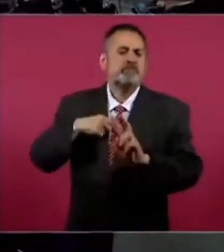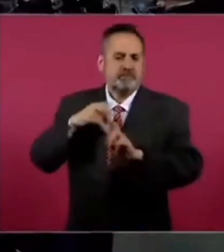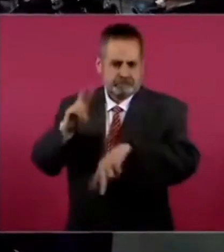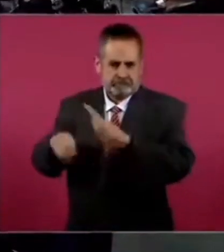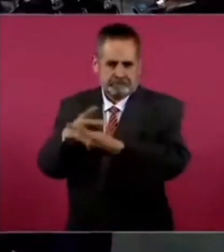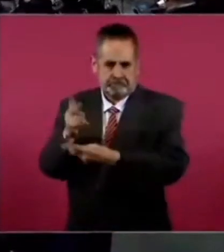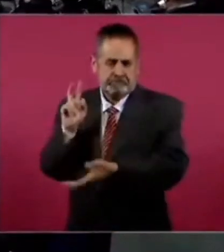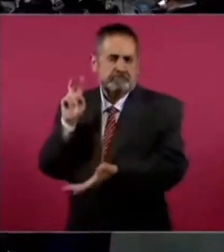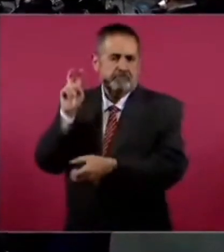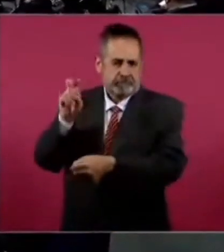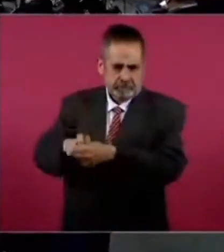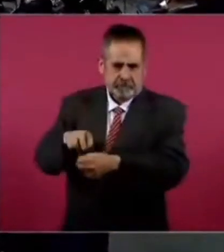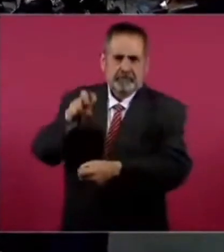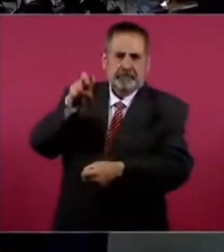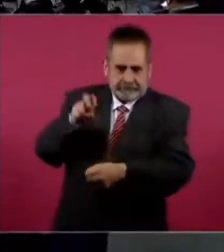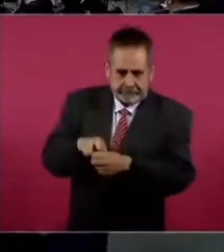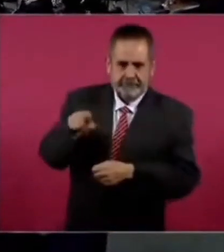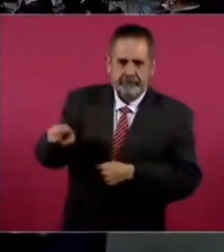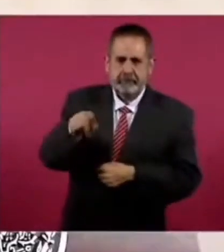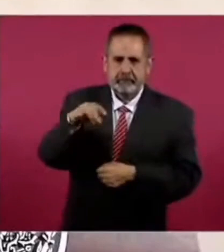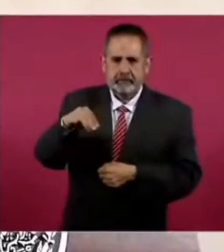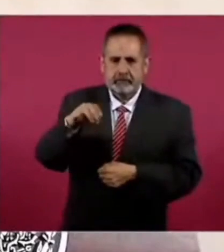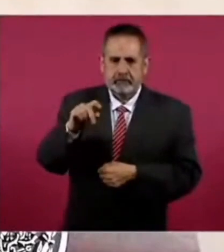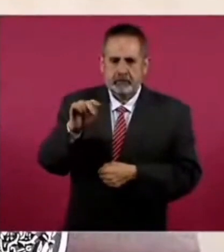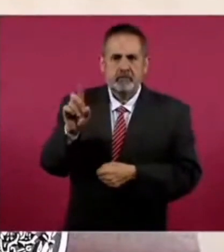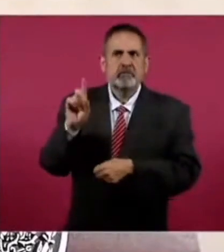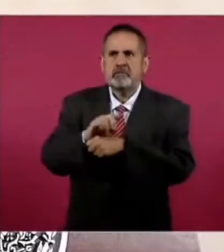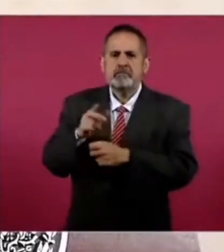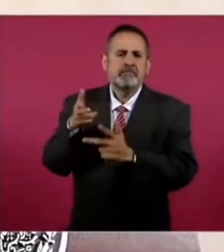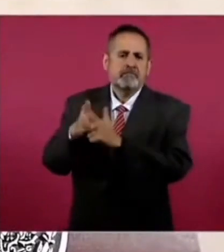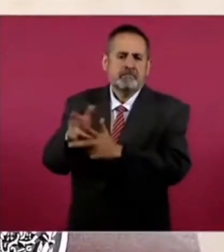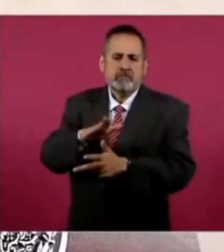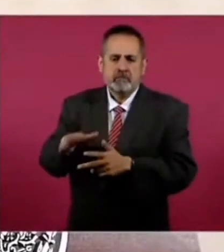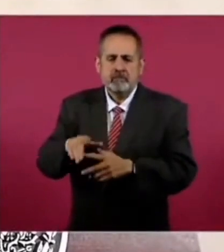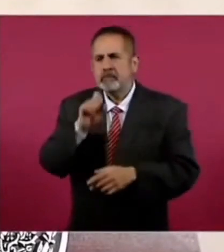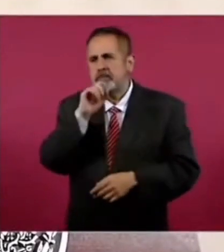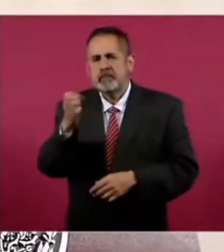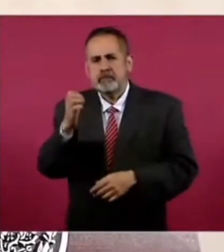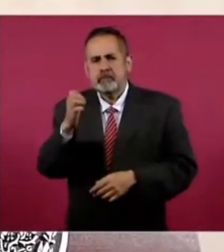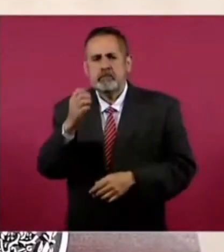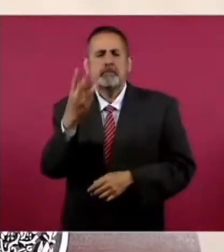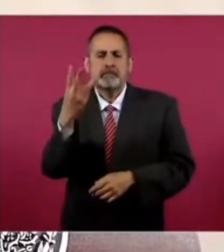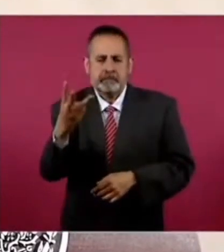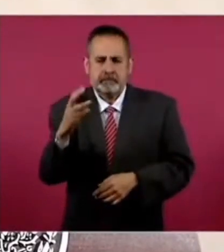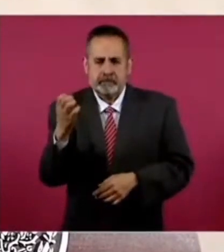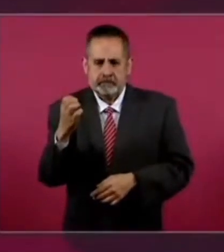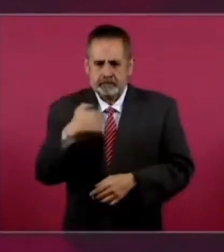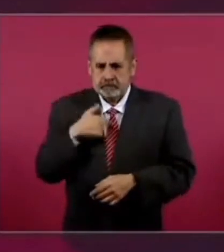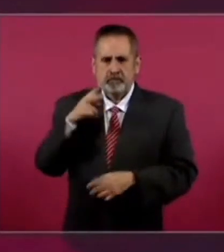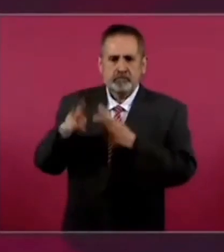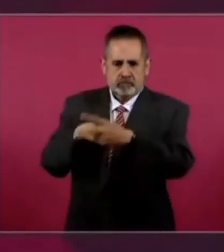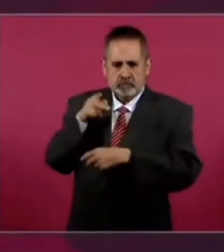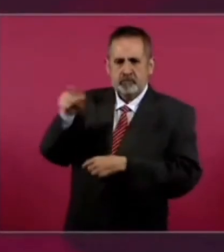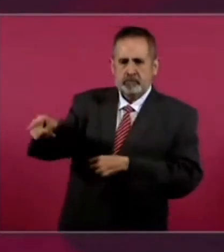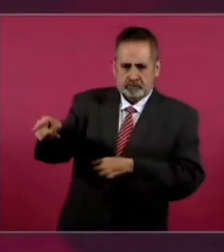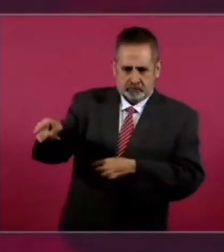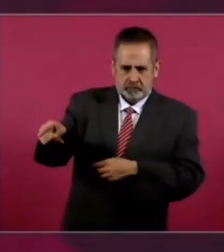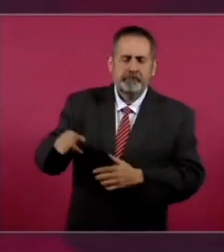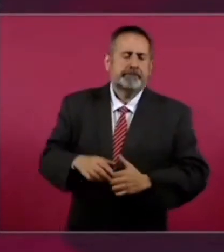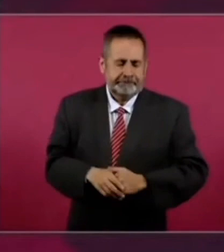que fue su asesinato, de enero. Tres de enero. Voy a estar allá.